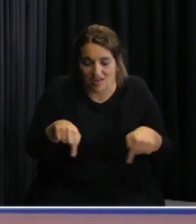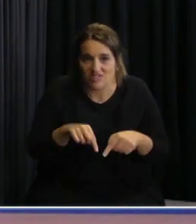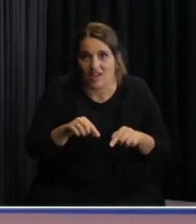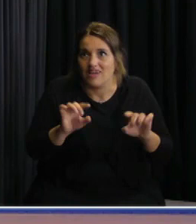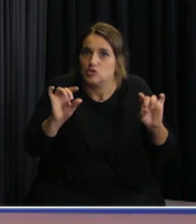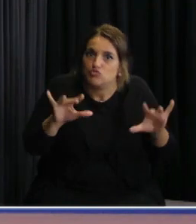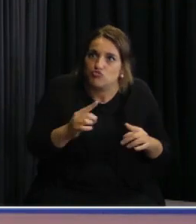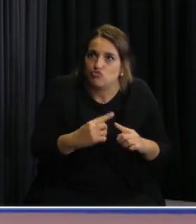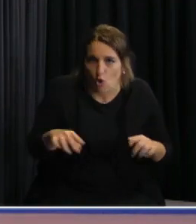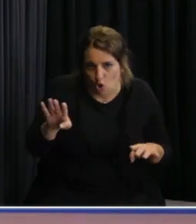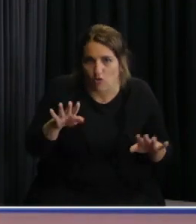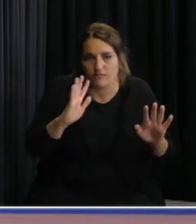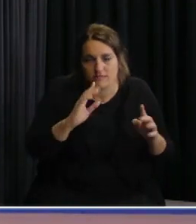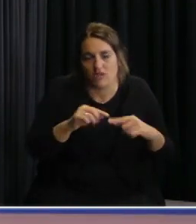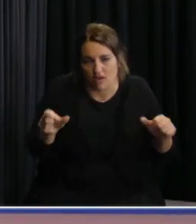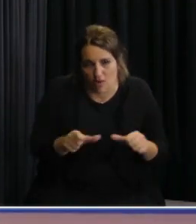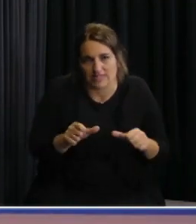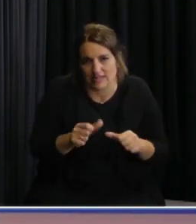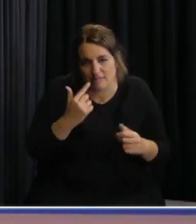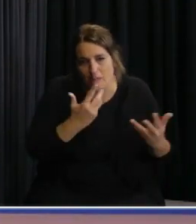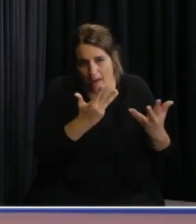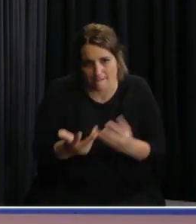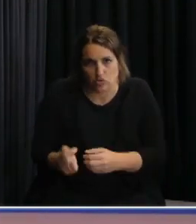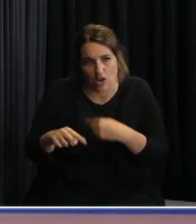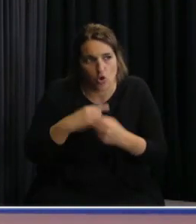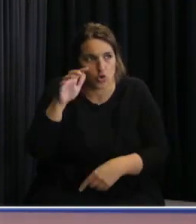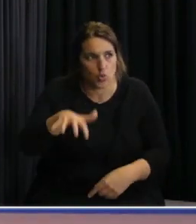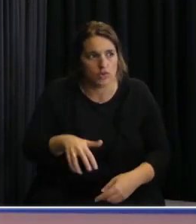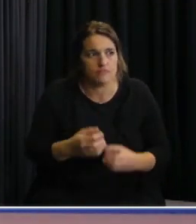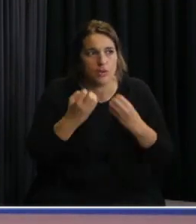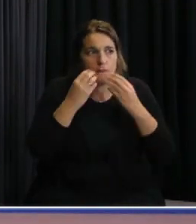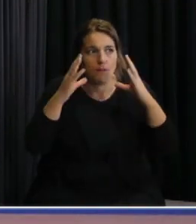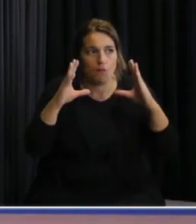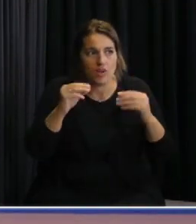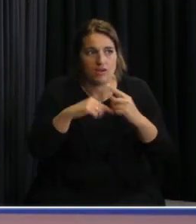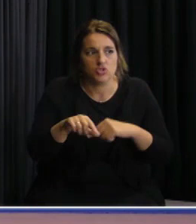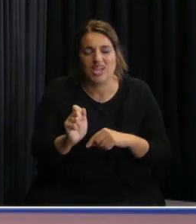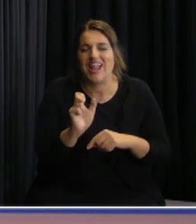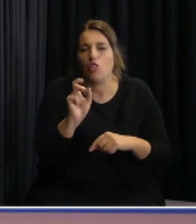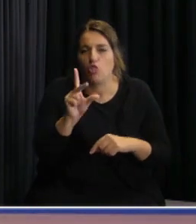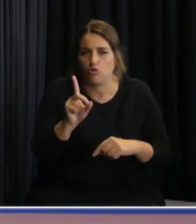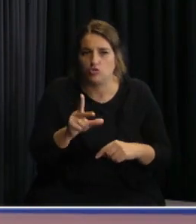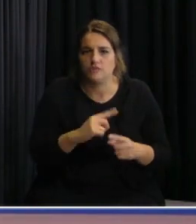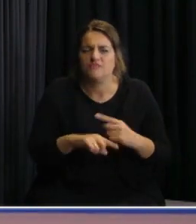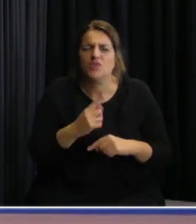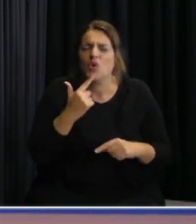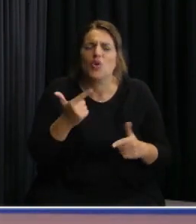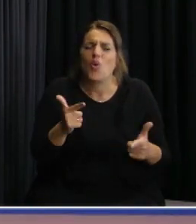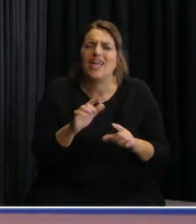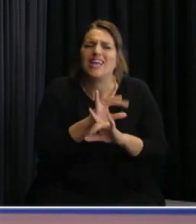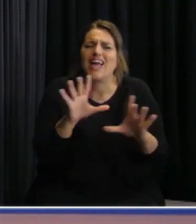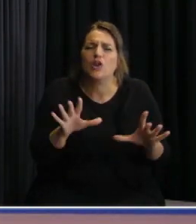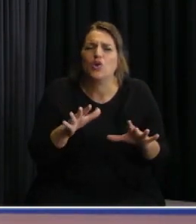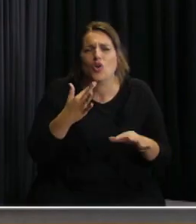aislamiento necesaria así que gracias por la pregunta Buenas noches Ignacio Romero de Telemundo Canal 12 no me quedó claro si los